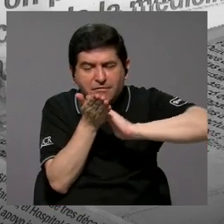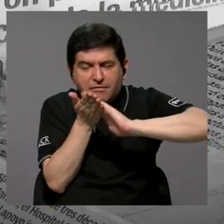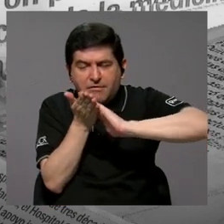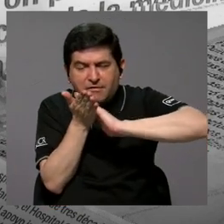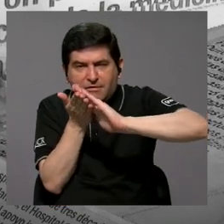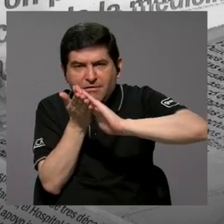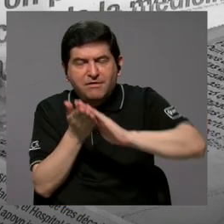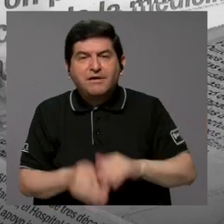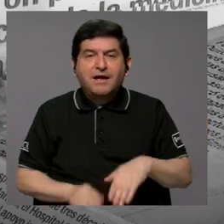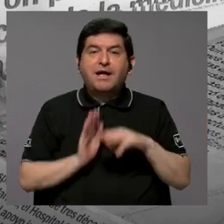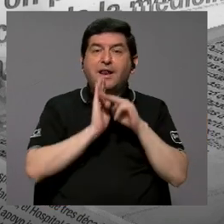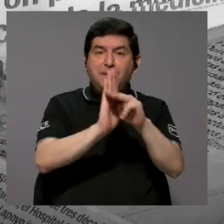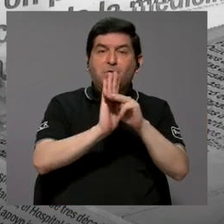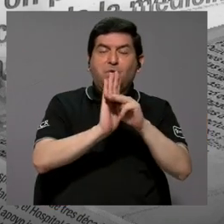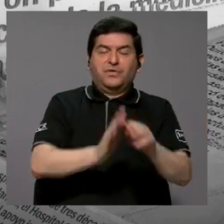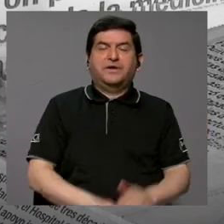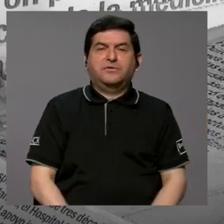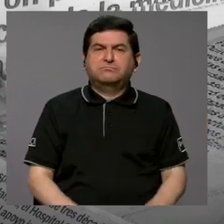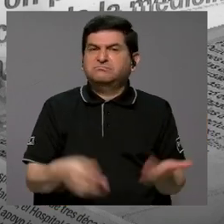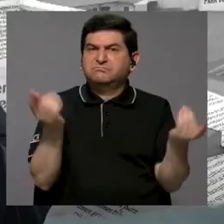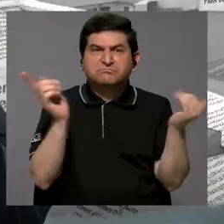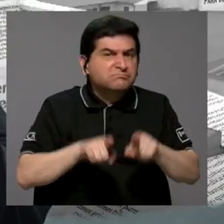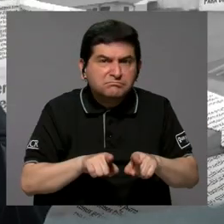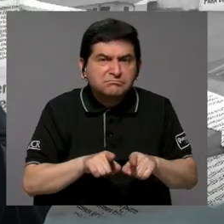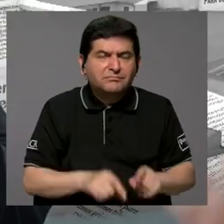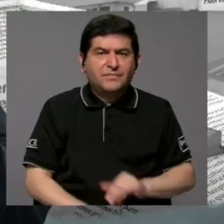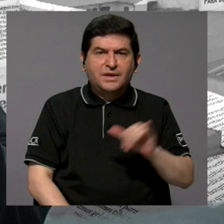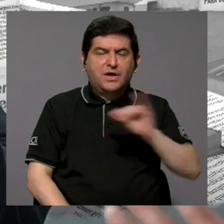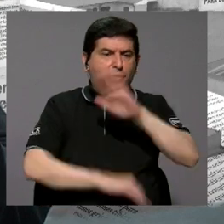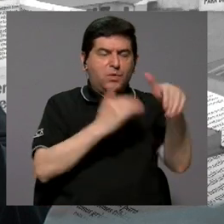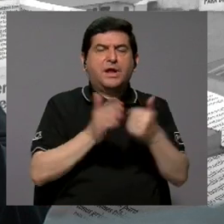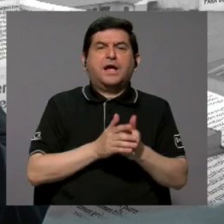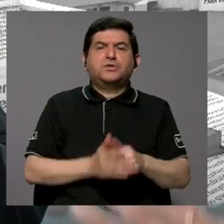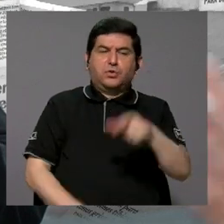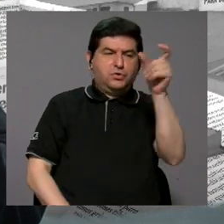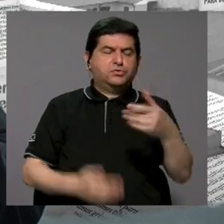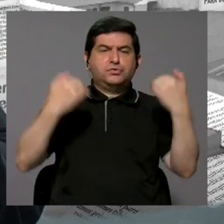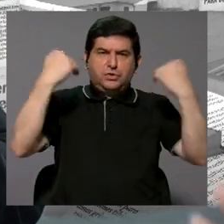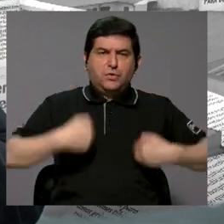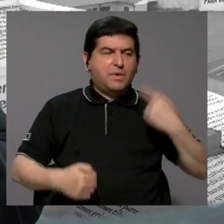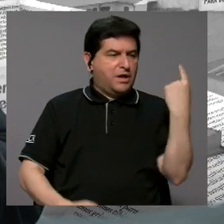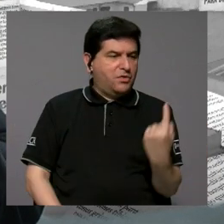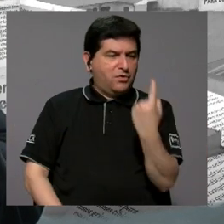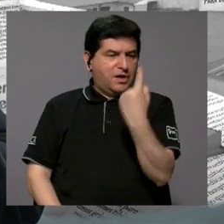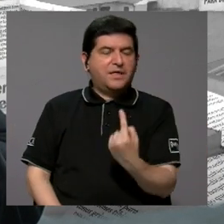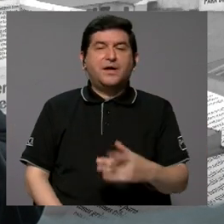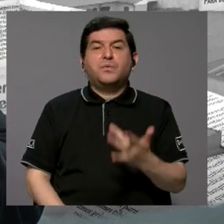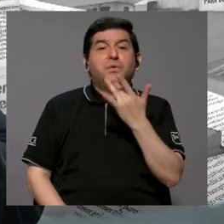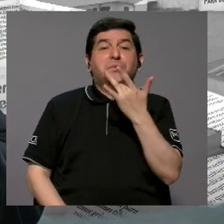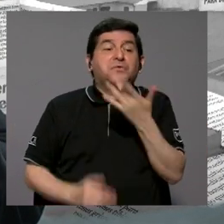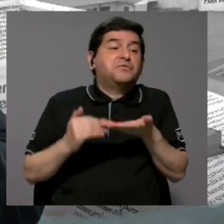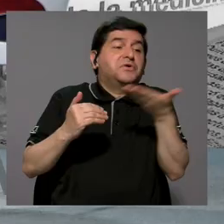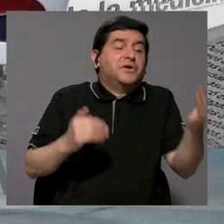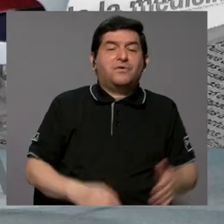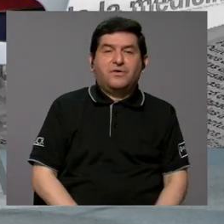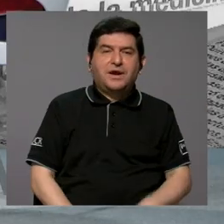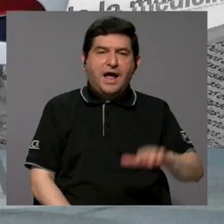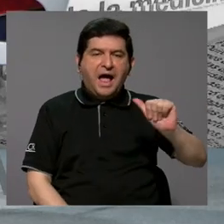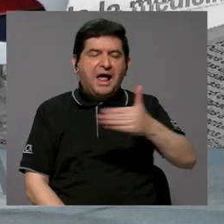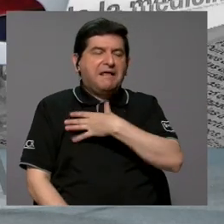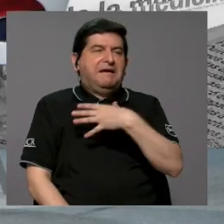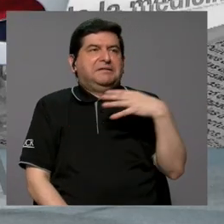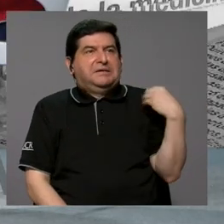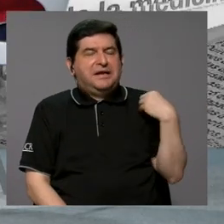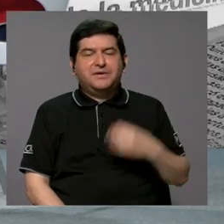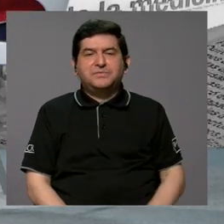este modelo. ¿Qué pasa? Como cualquier ser humano, cada uno tiene preferencias. A Alejandra le